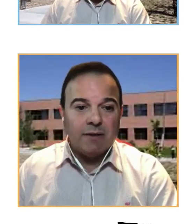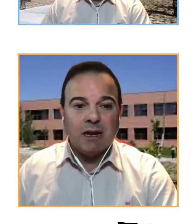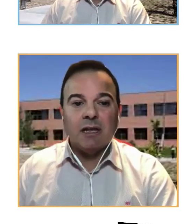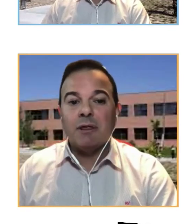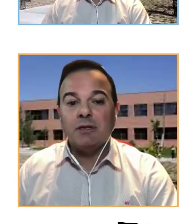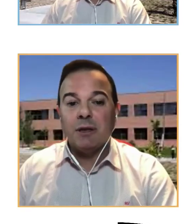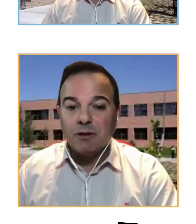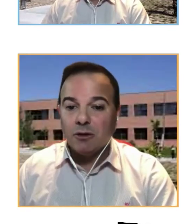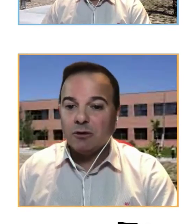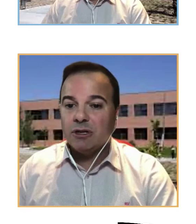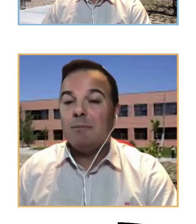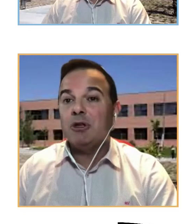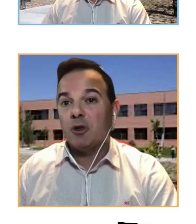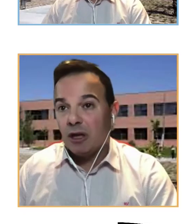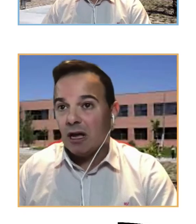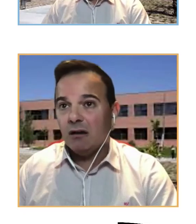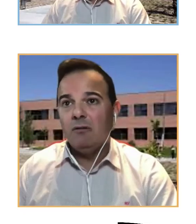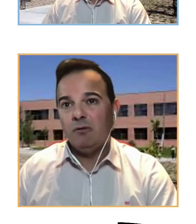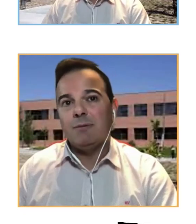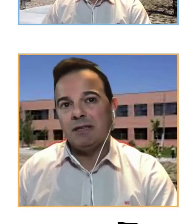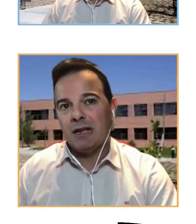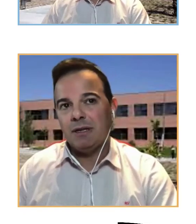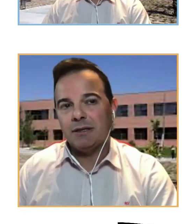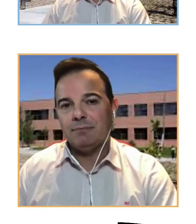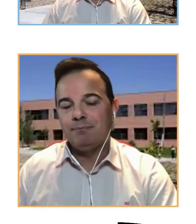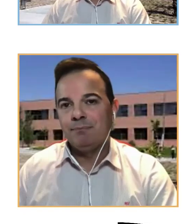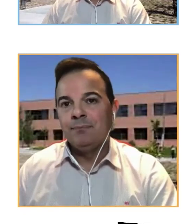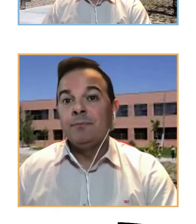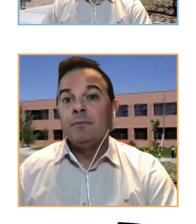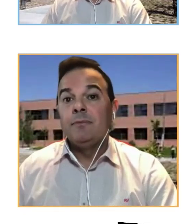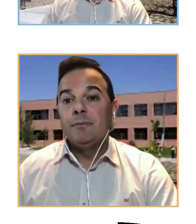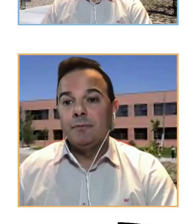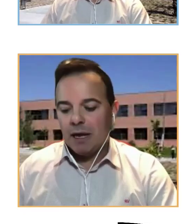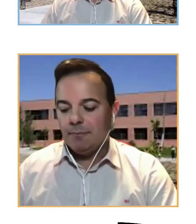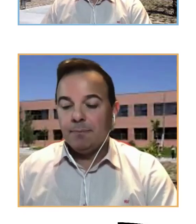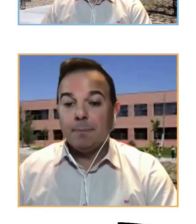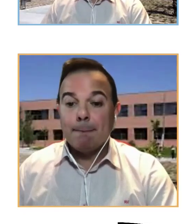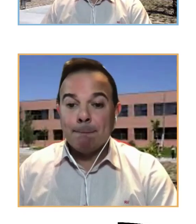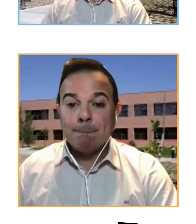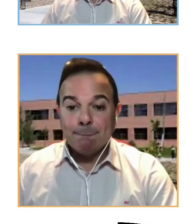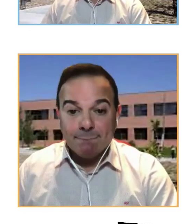vemos ahí de la celebración de eventos en el ámbito social fundamentalmente bien